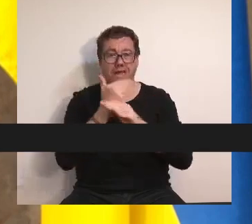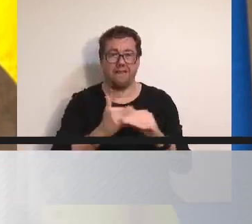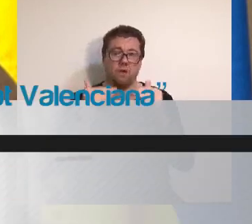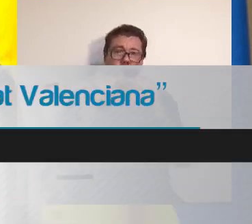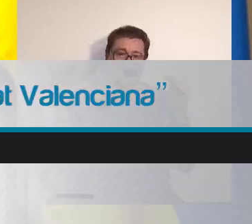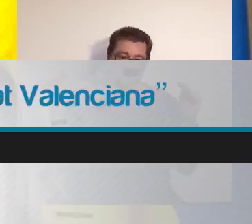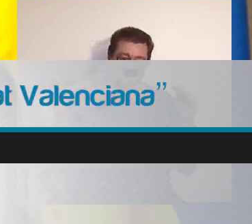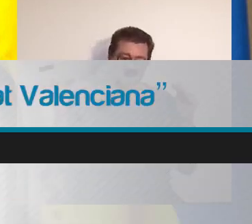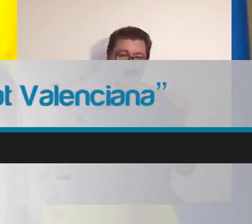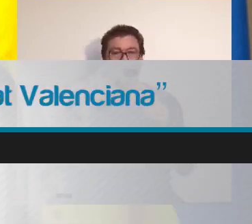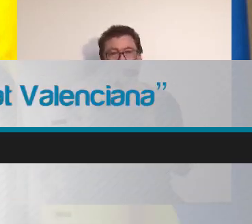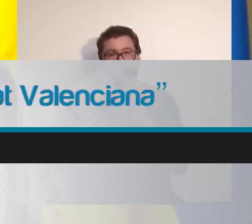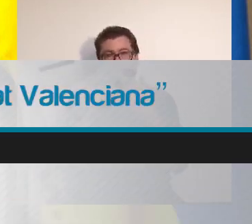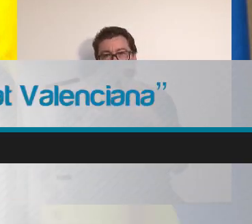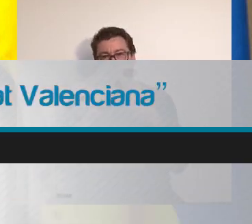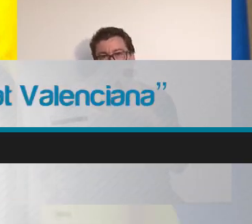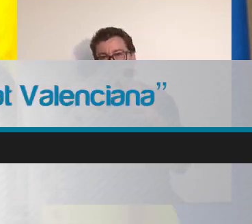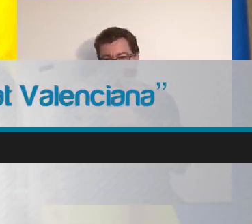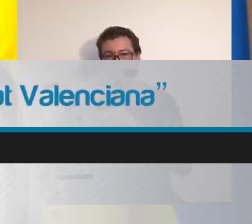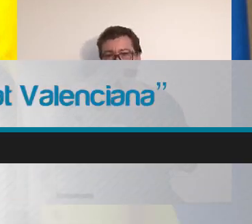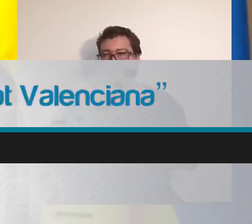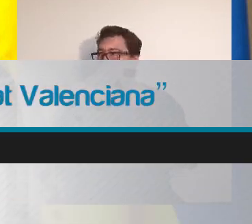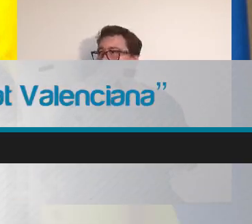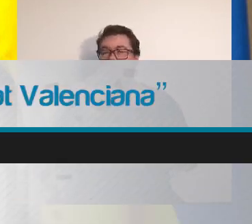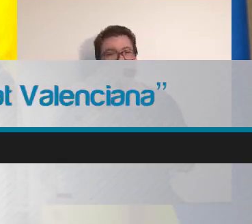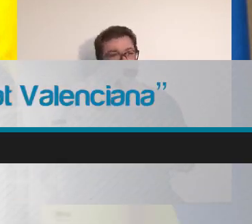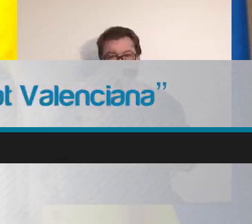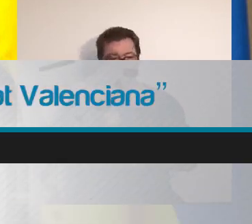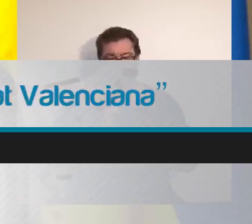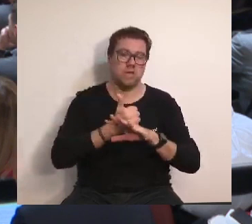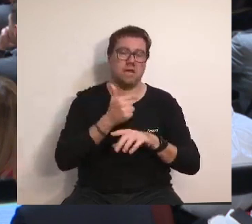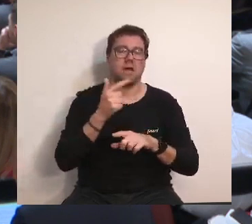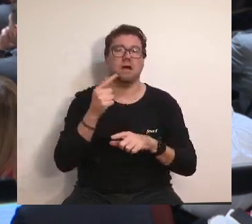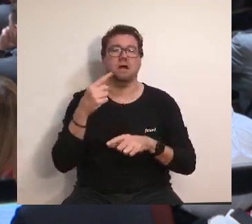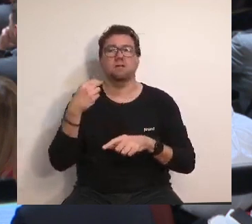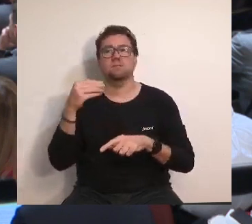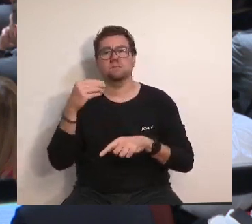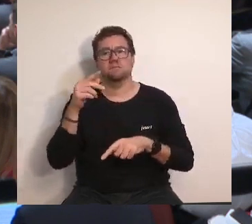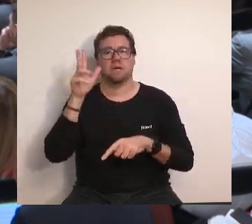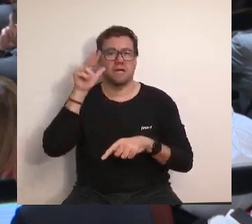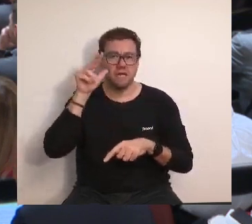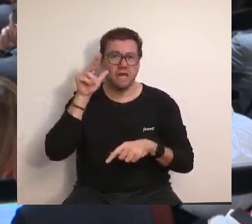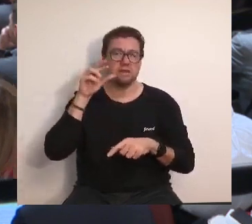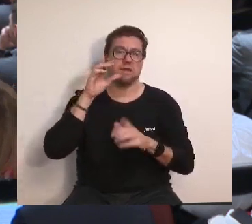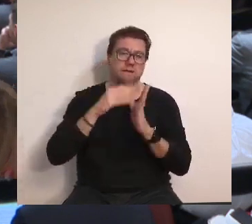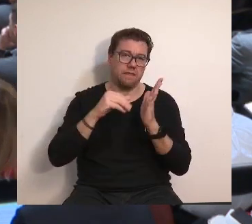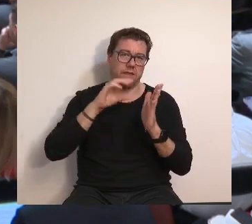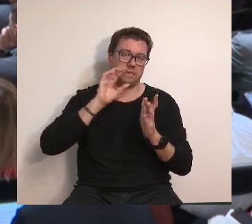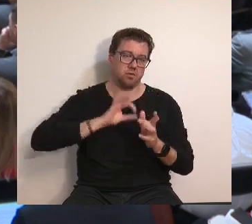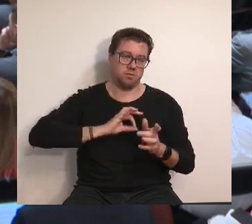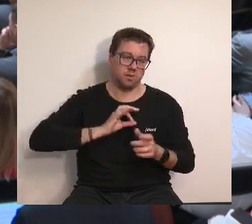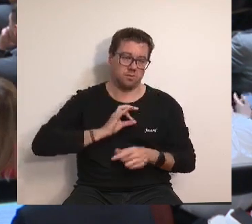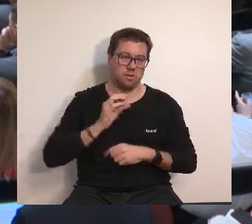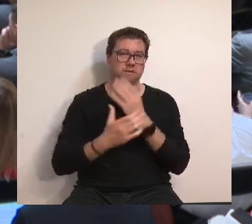El presidente de la Generalitat, Carlos Mazón, ha presentado este martes el Plan de Vivienda Vive Comunitat Valenciana, un proyecto ambicioso en el que se